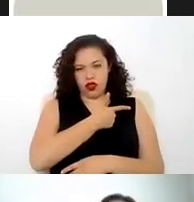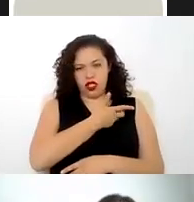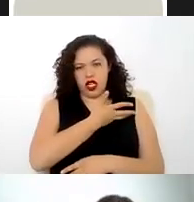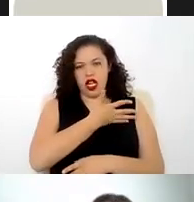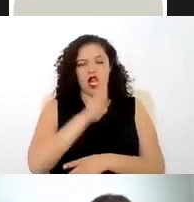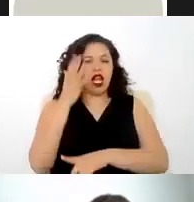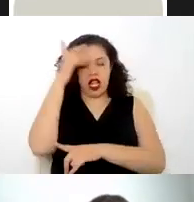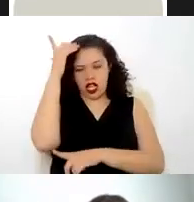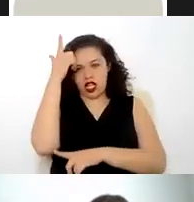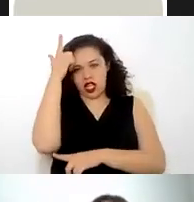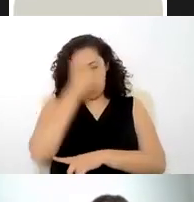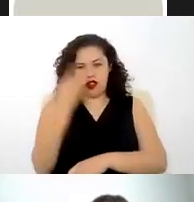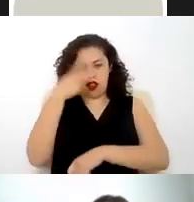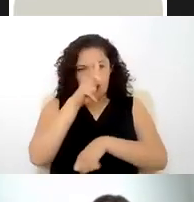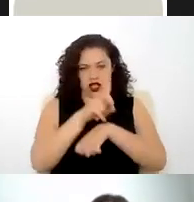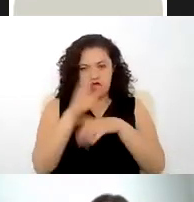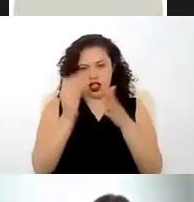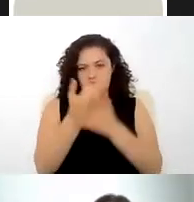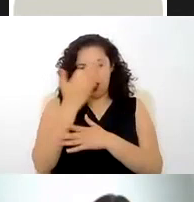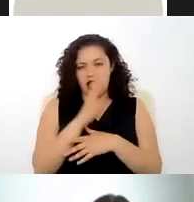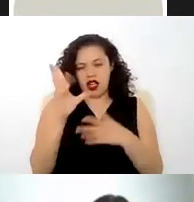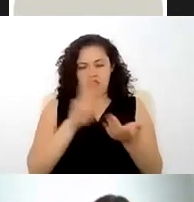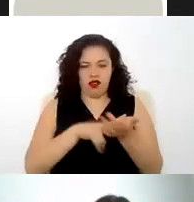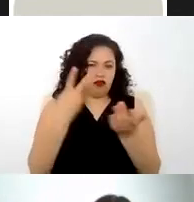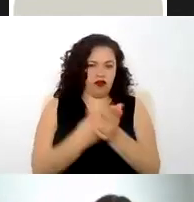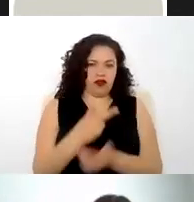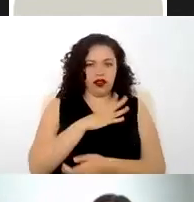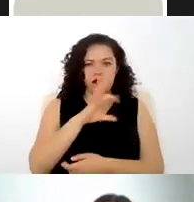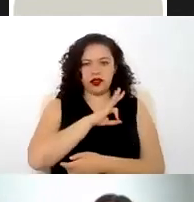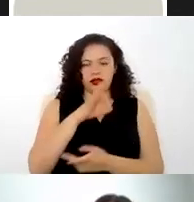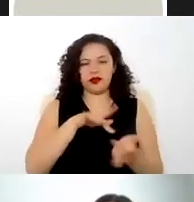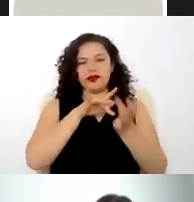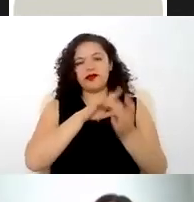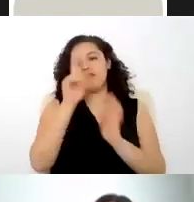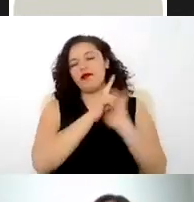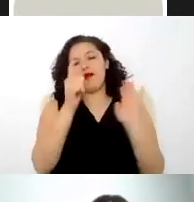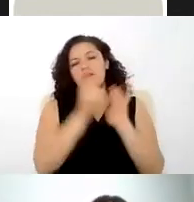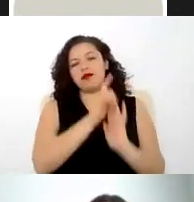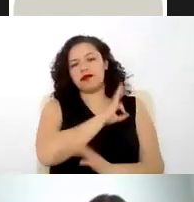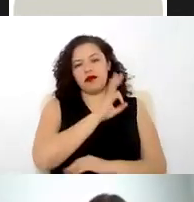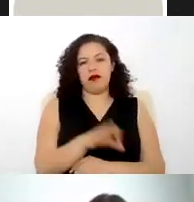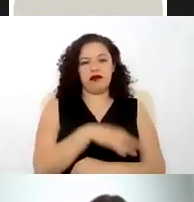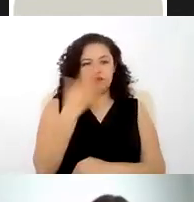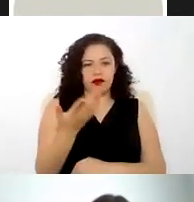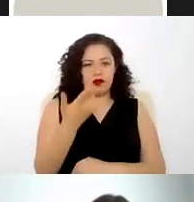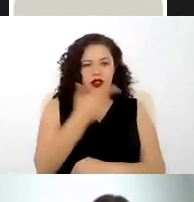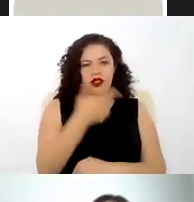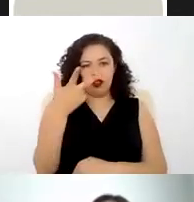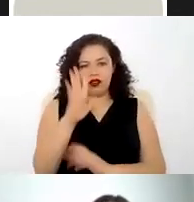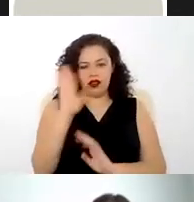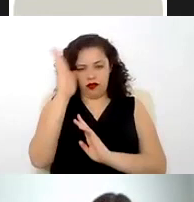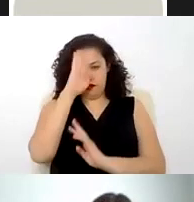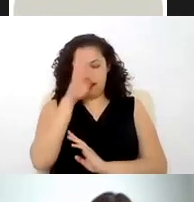atendemos a los mínimos y máximos legales que pueden ser de 8, 7 o 7 horas y media para